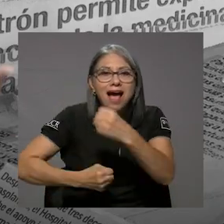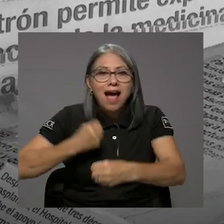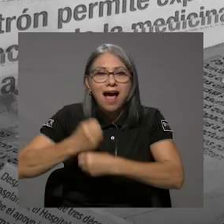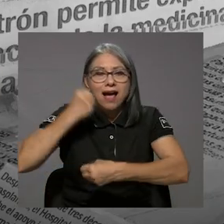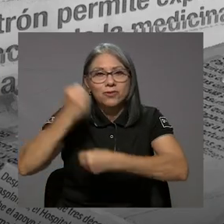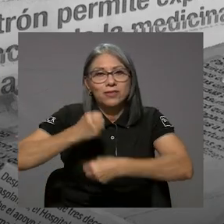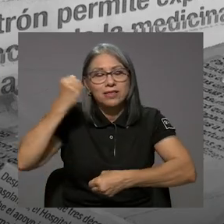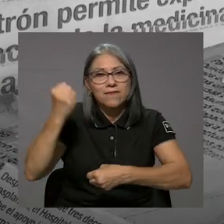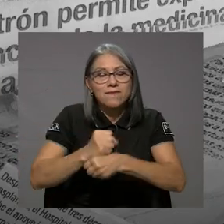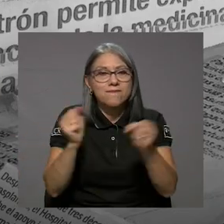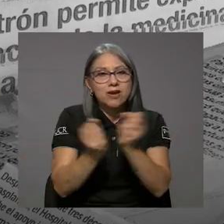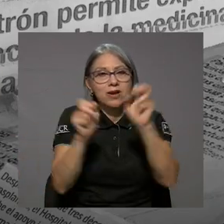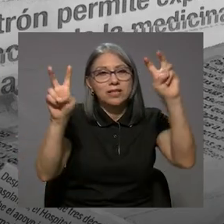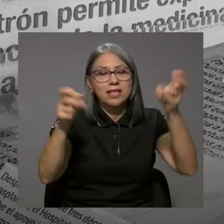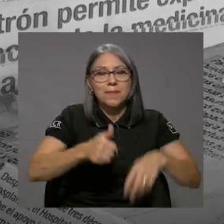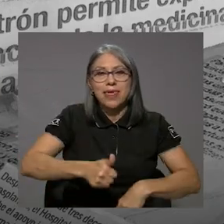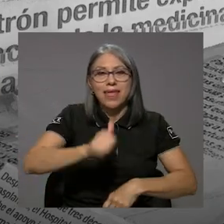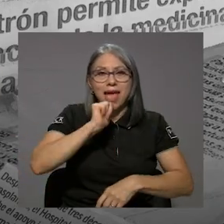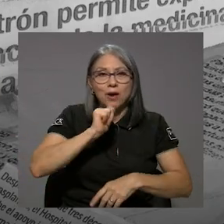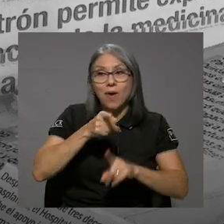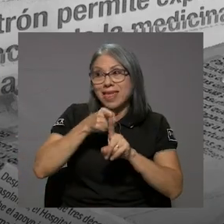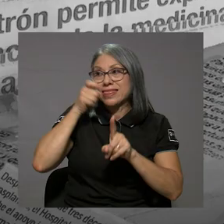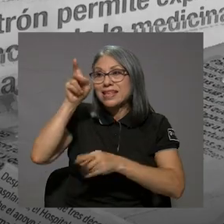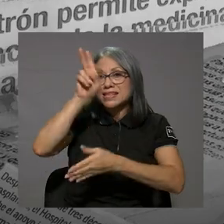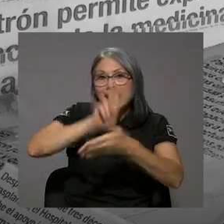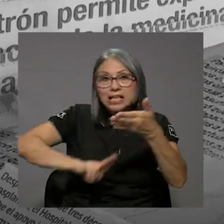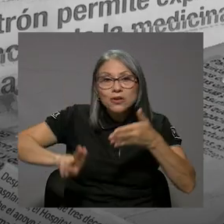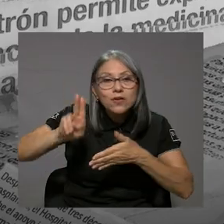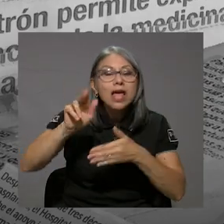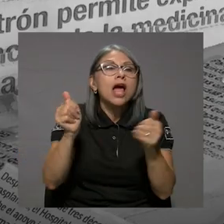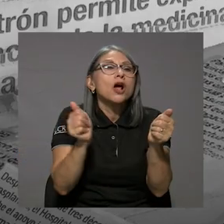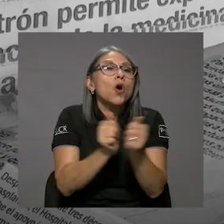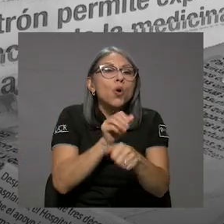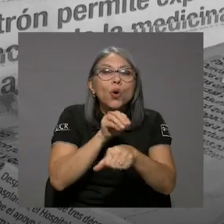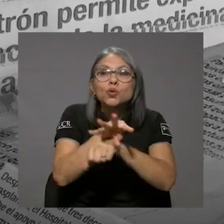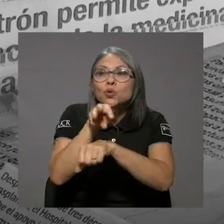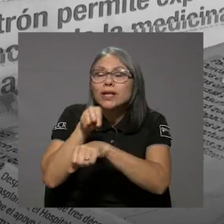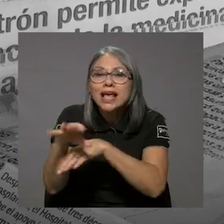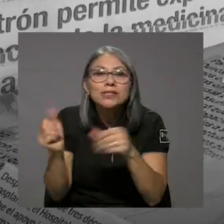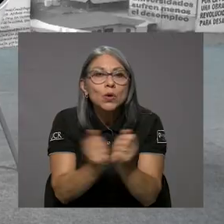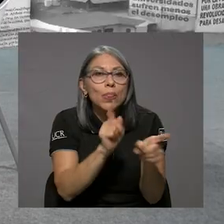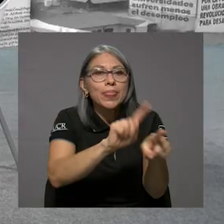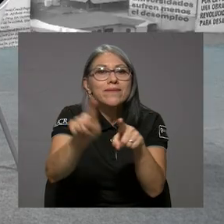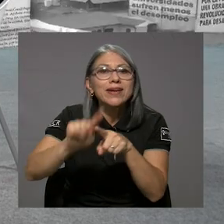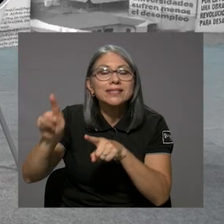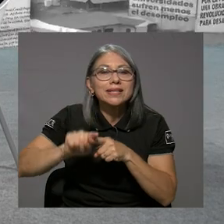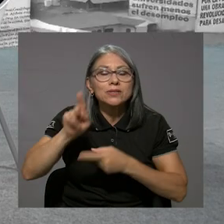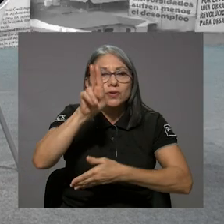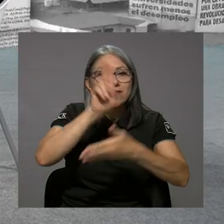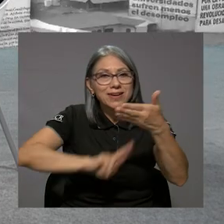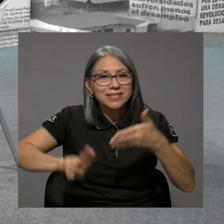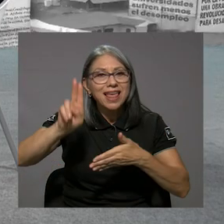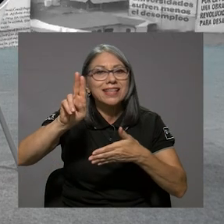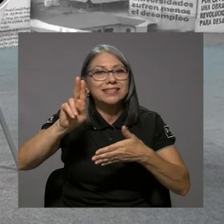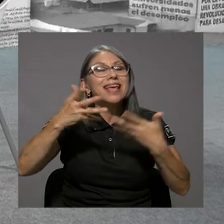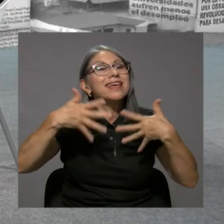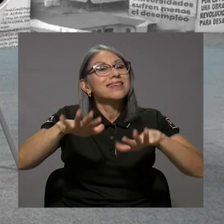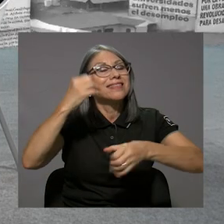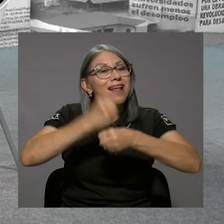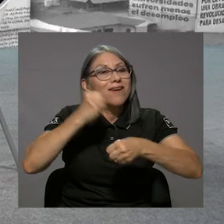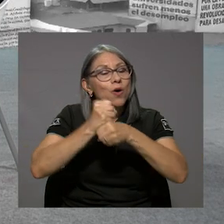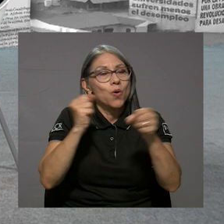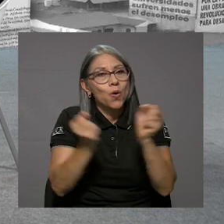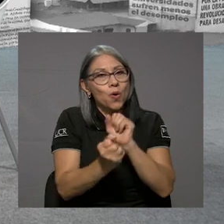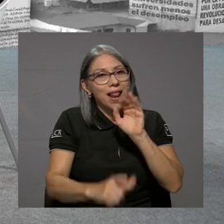ha trabajado en todo el tema de agua, desde la academia, en consultorías, con diversas universidades y